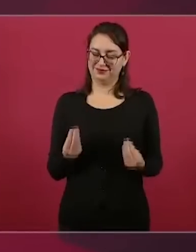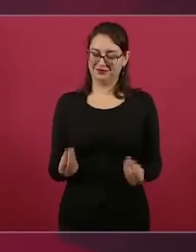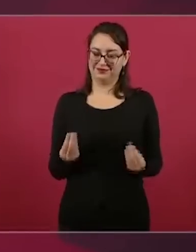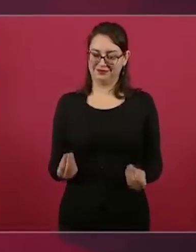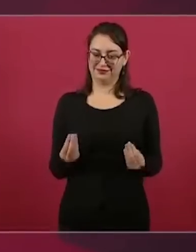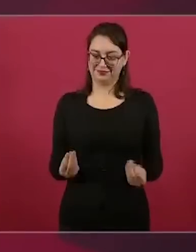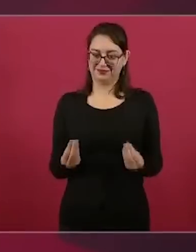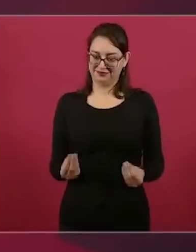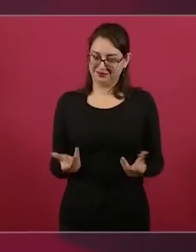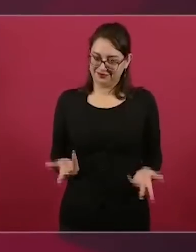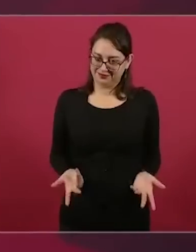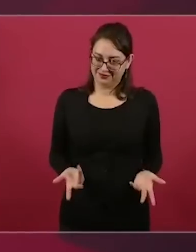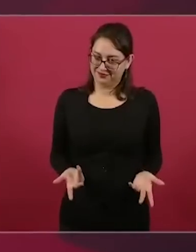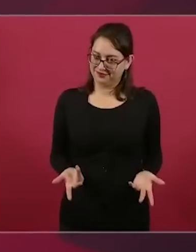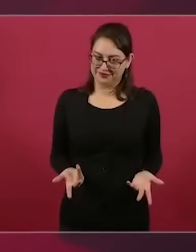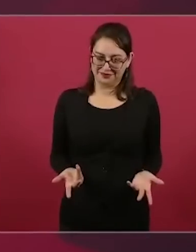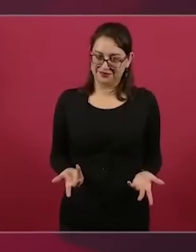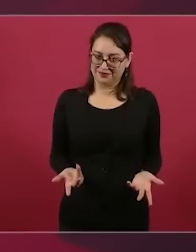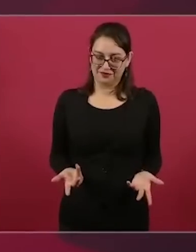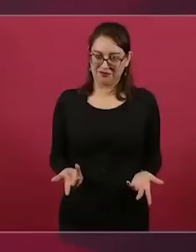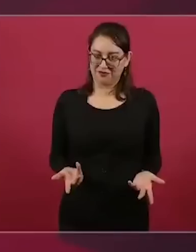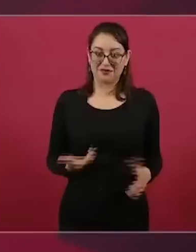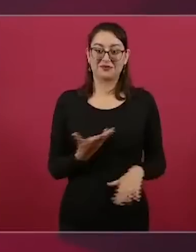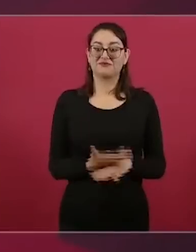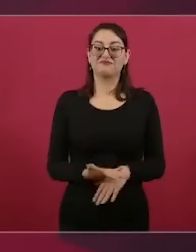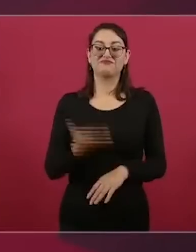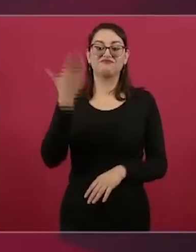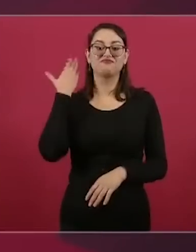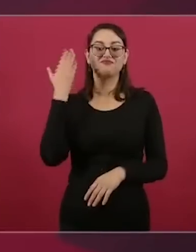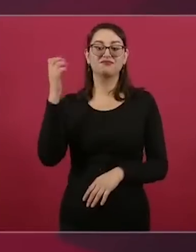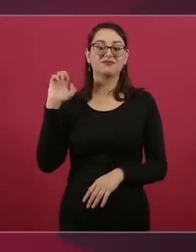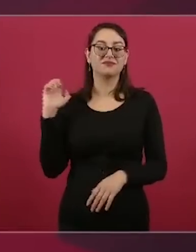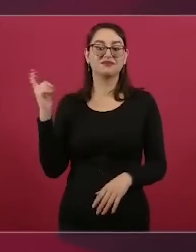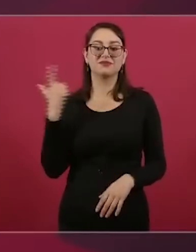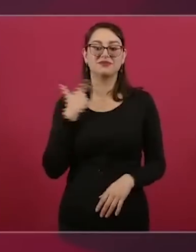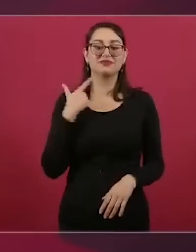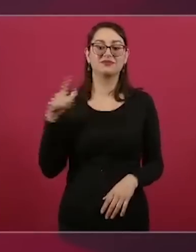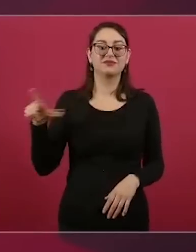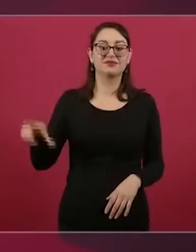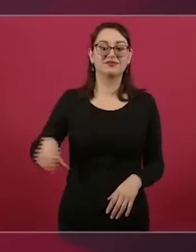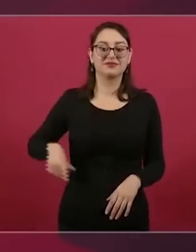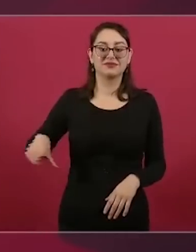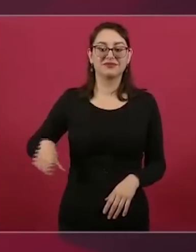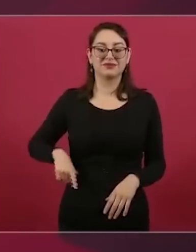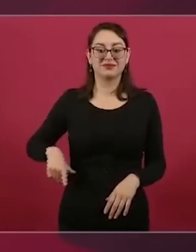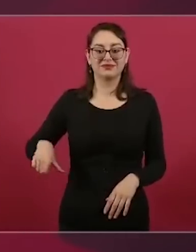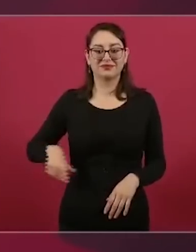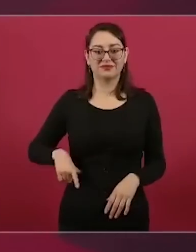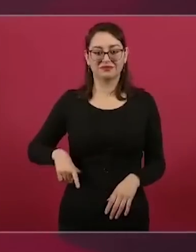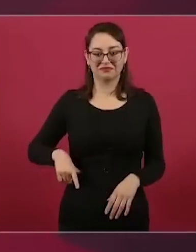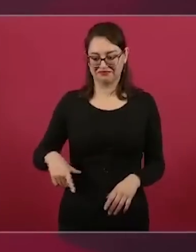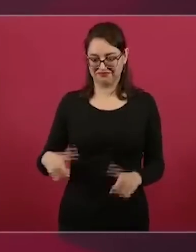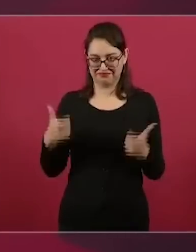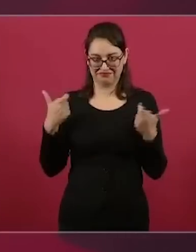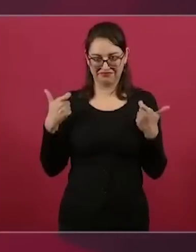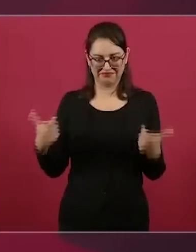que usaban raudales